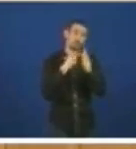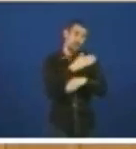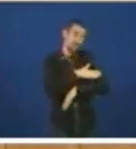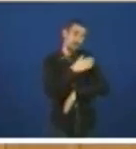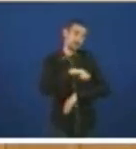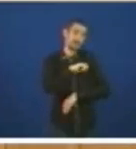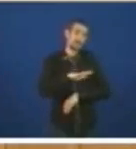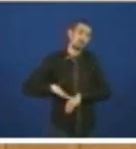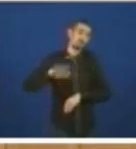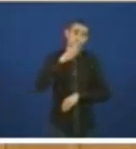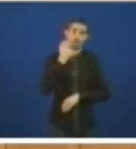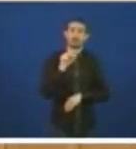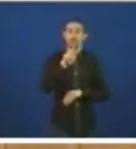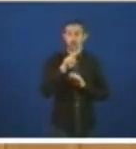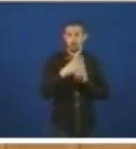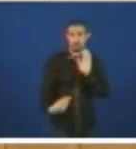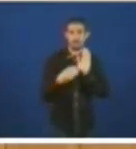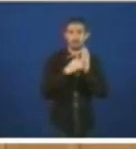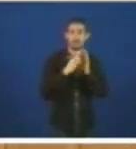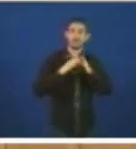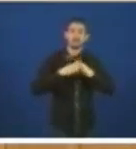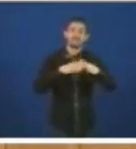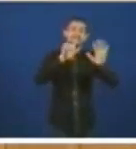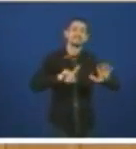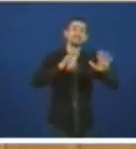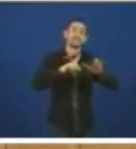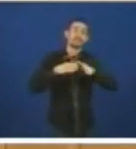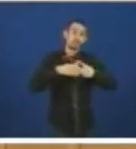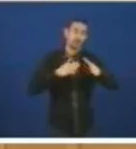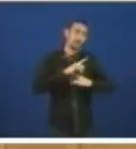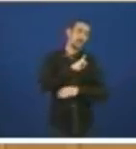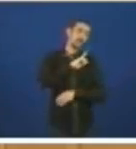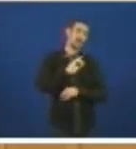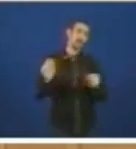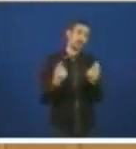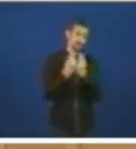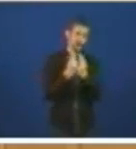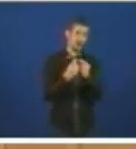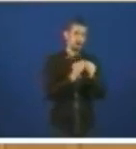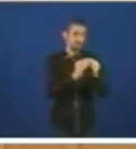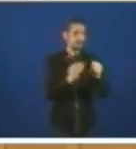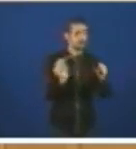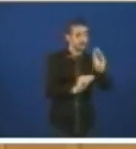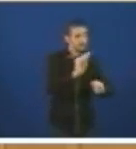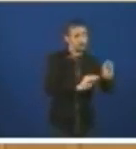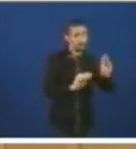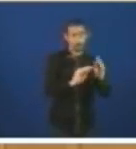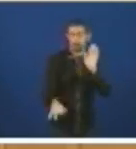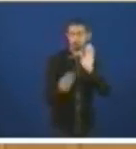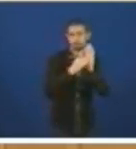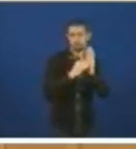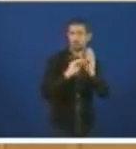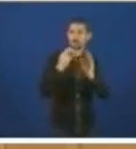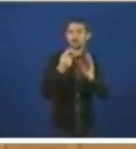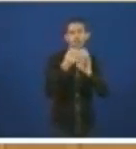a contratación da sexta fragata FECEN. Eso xa sabemos que non figura, é máis, tiña que figurar. Isto non podía aparecer na outra partida, que